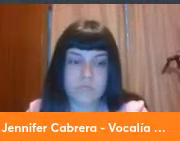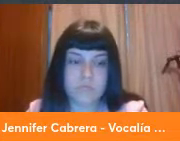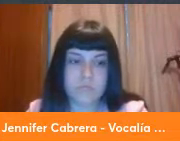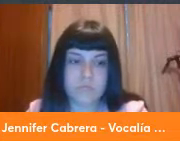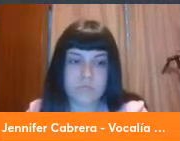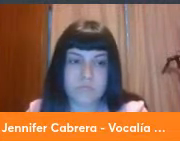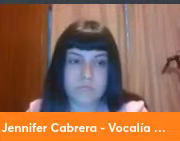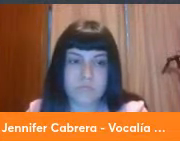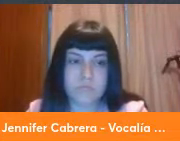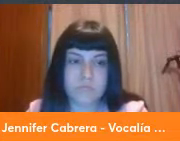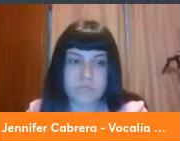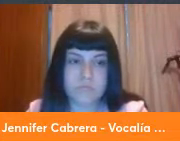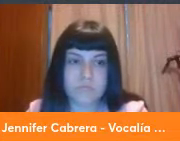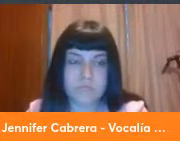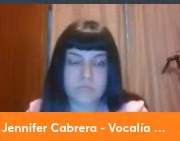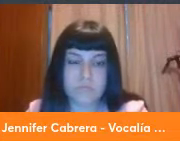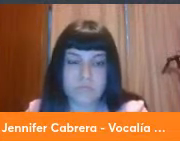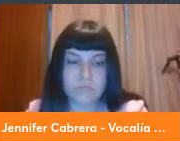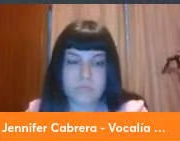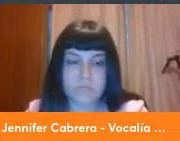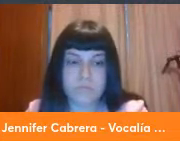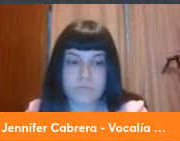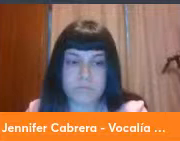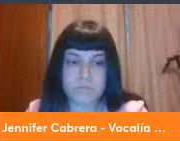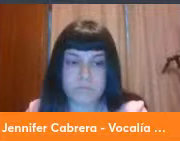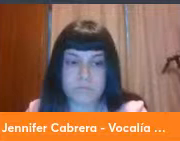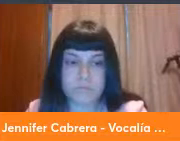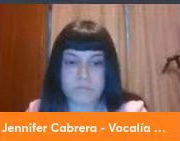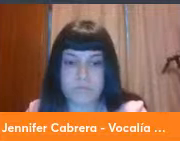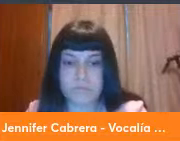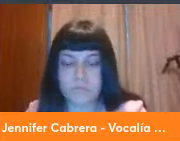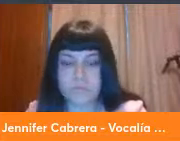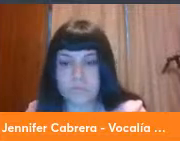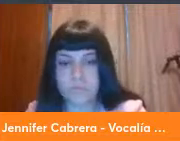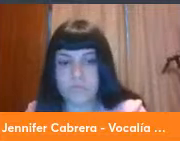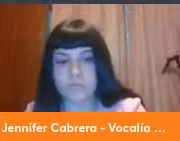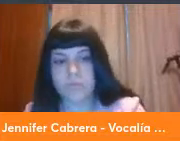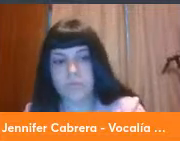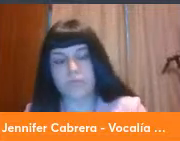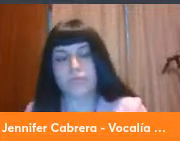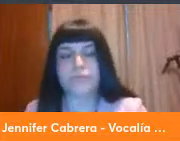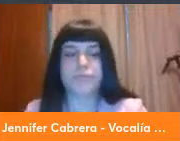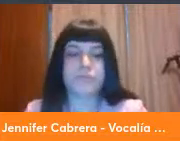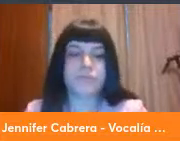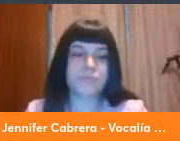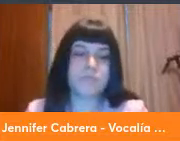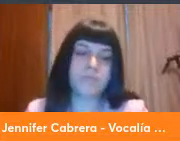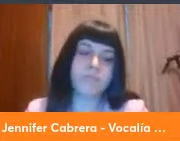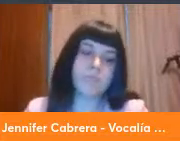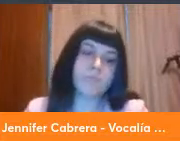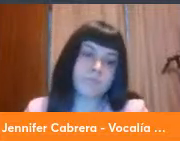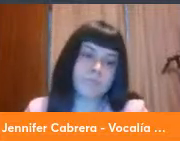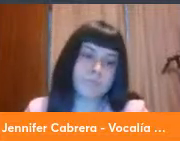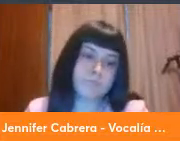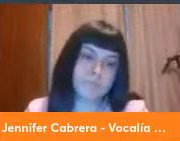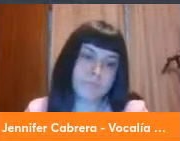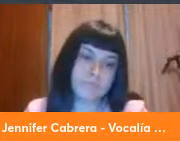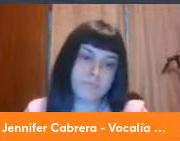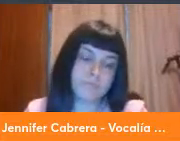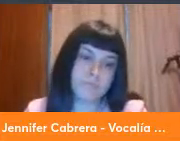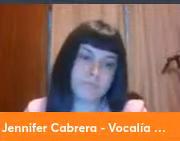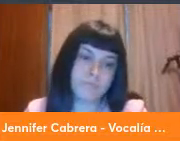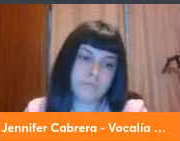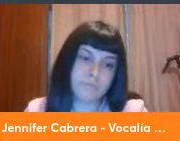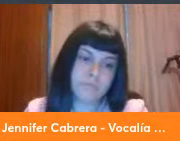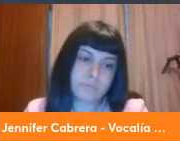y por último respecto a la a la vinculación con el medio quiero plantear que aquí y esto